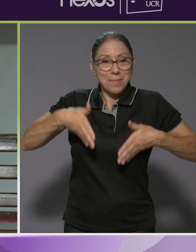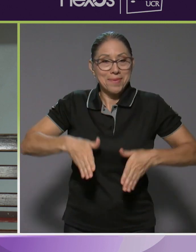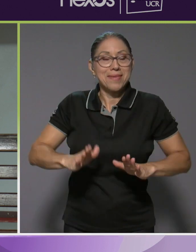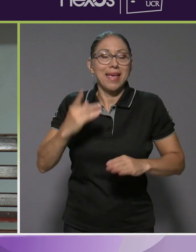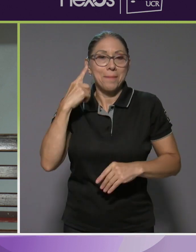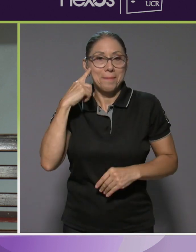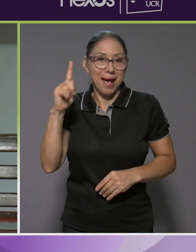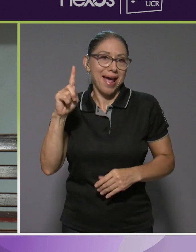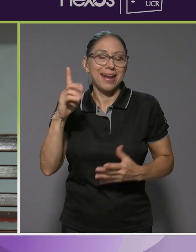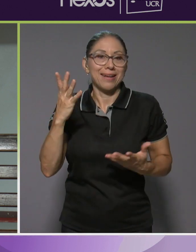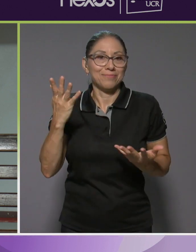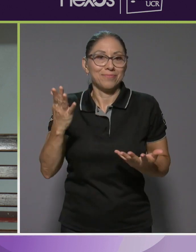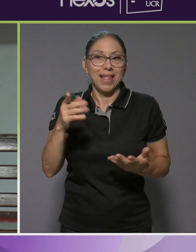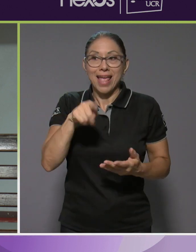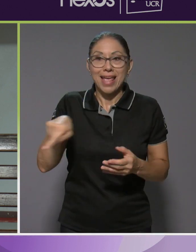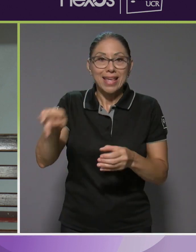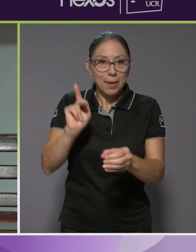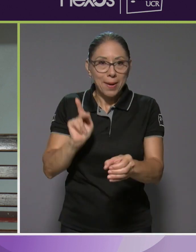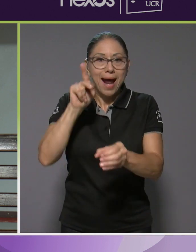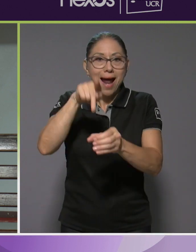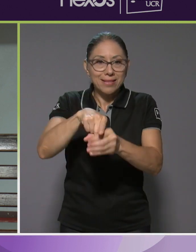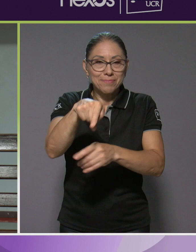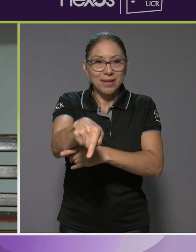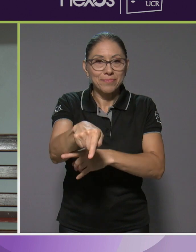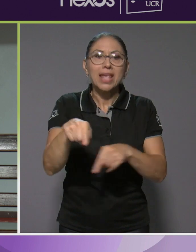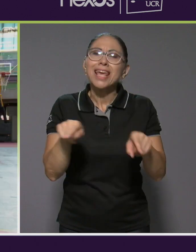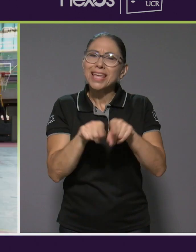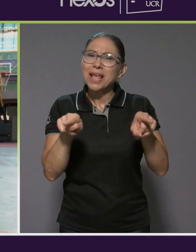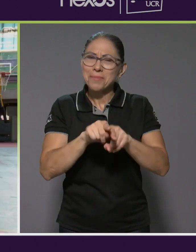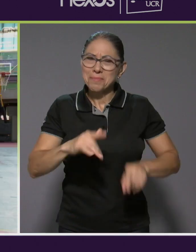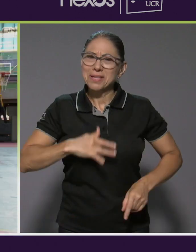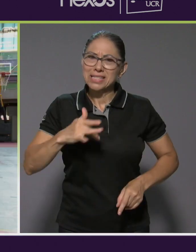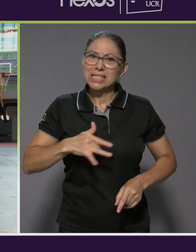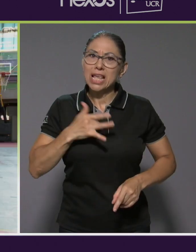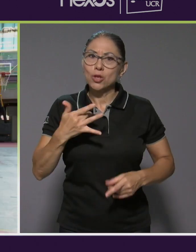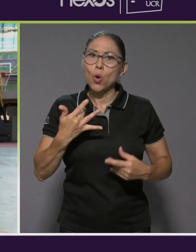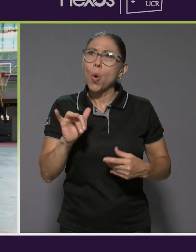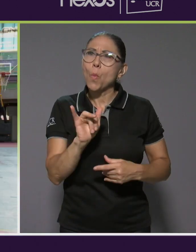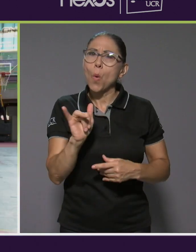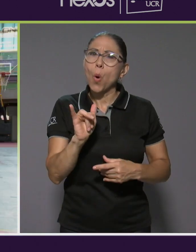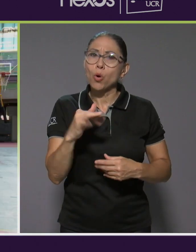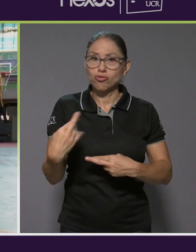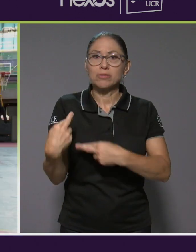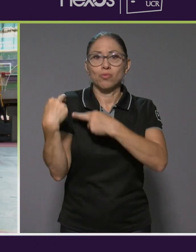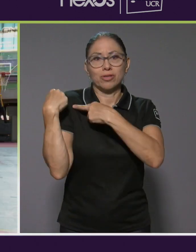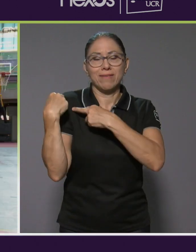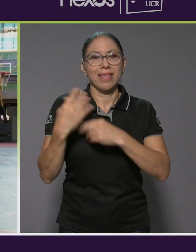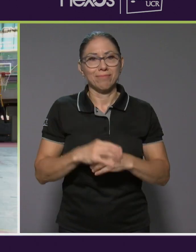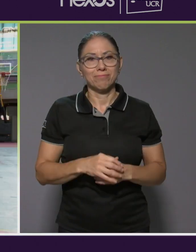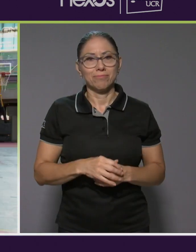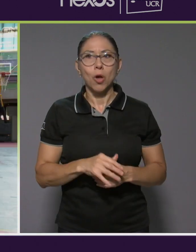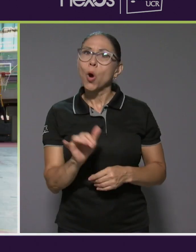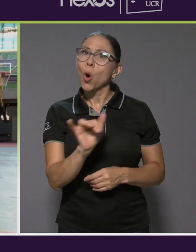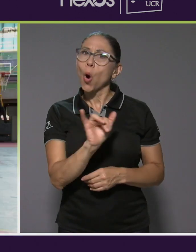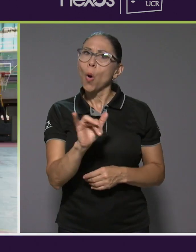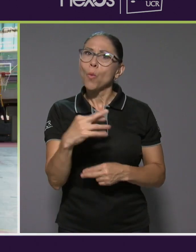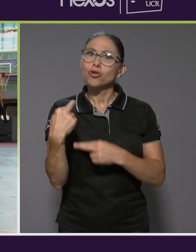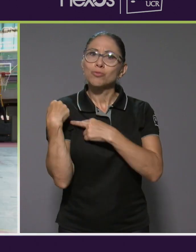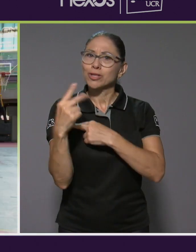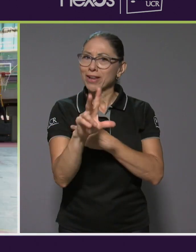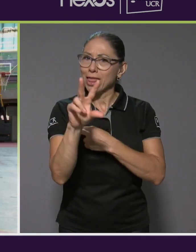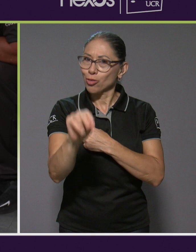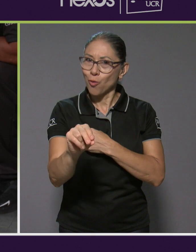esos juegos y también como una responsabilidad también. ¿Cómo no? Es una